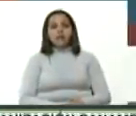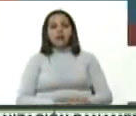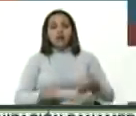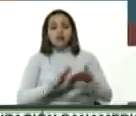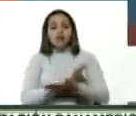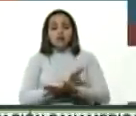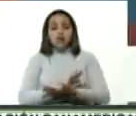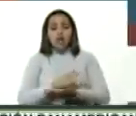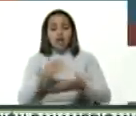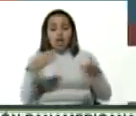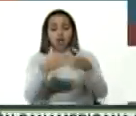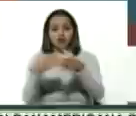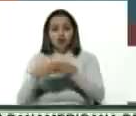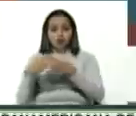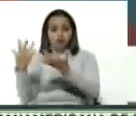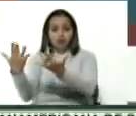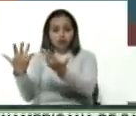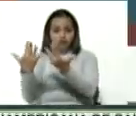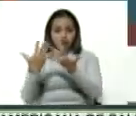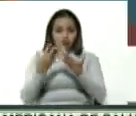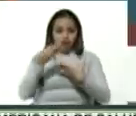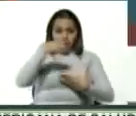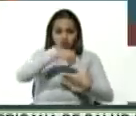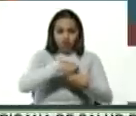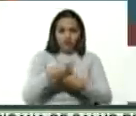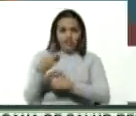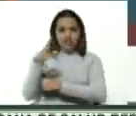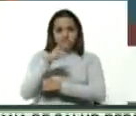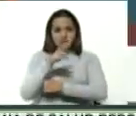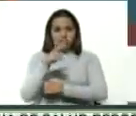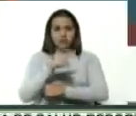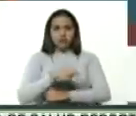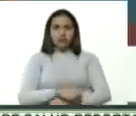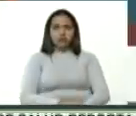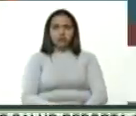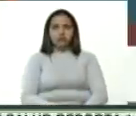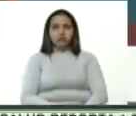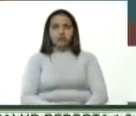de incursión en Venezuela que se llevó adelante...